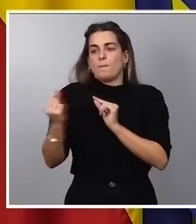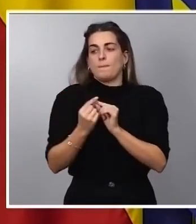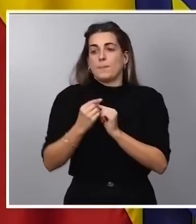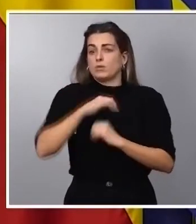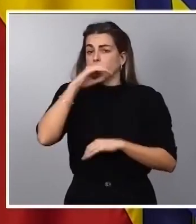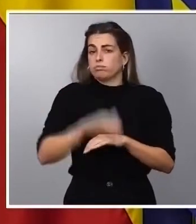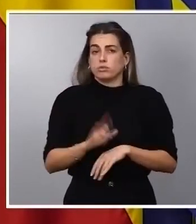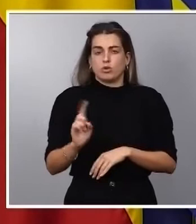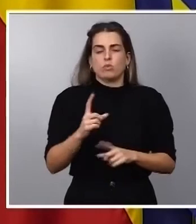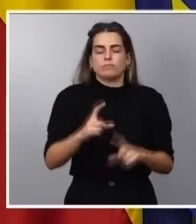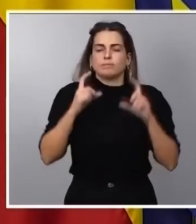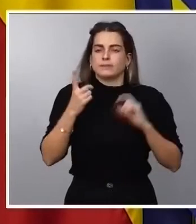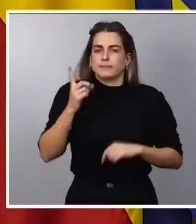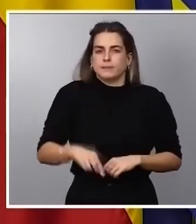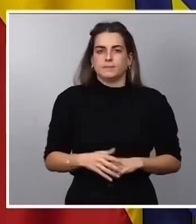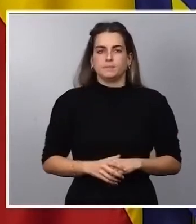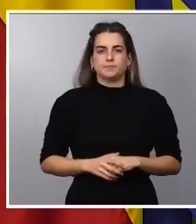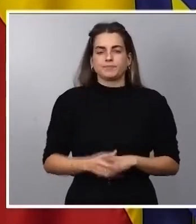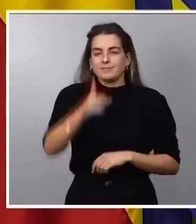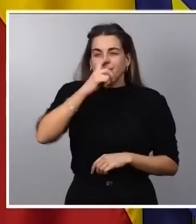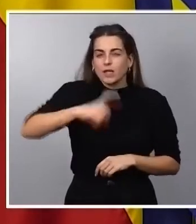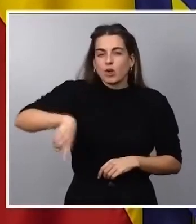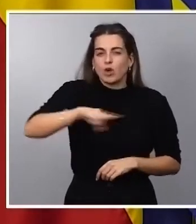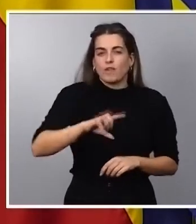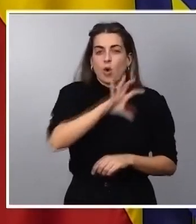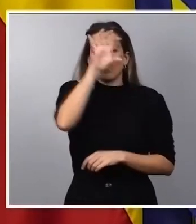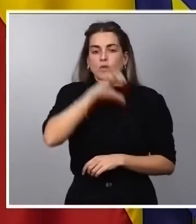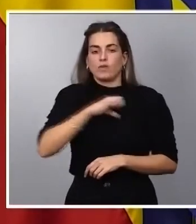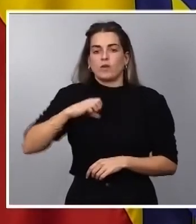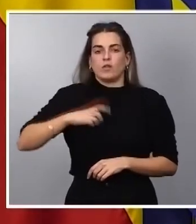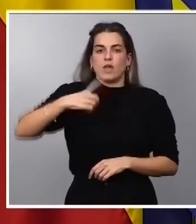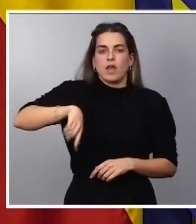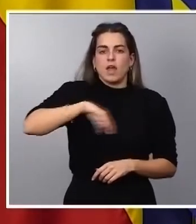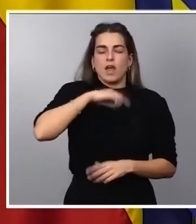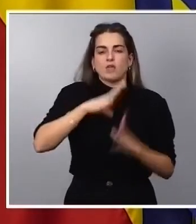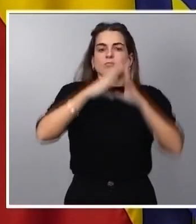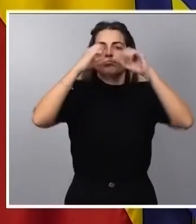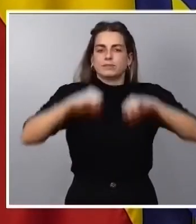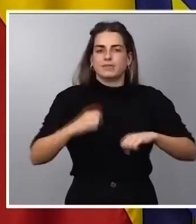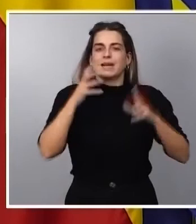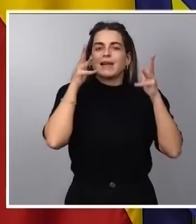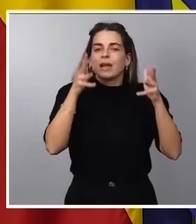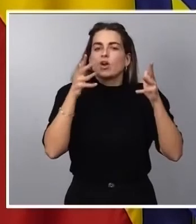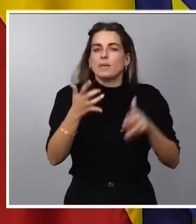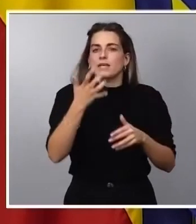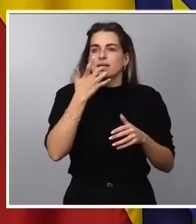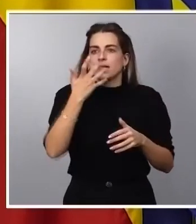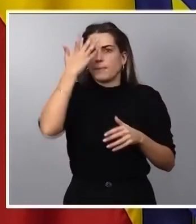Y también recordarles que las comunidades autónomas acordaron solo a efectos de recomendación que en momentos de aglomeración